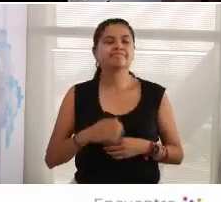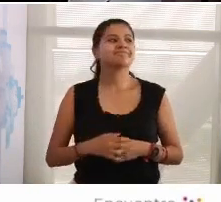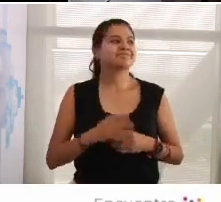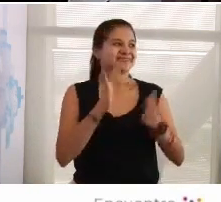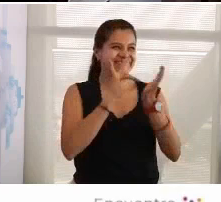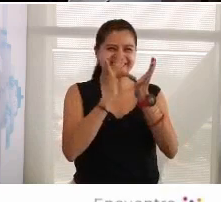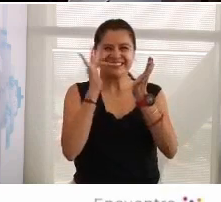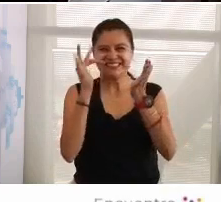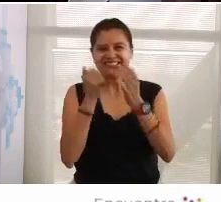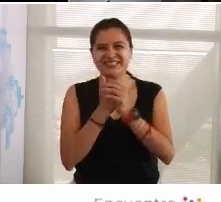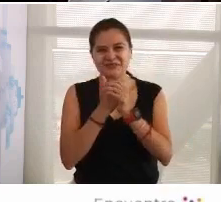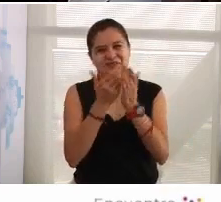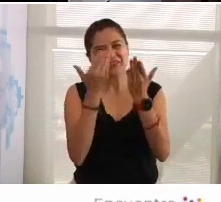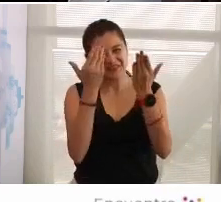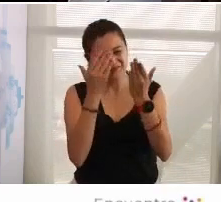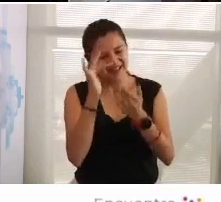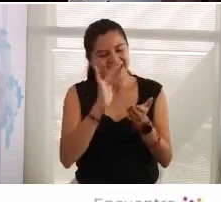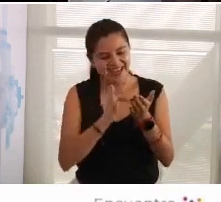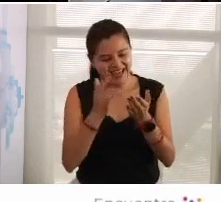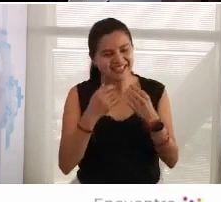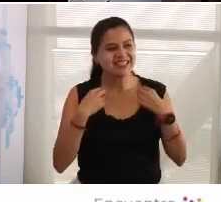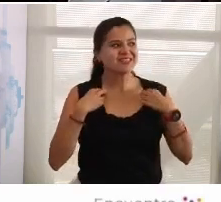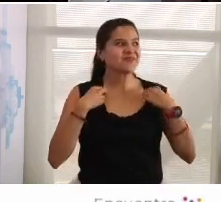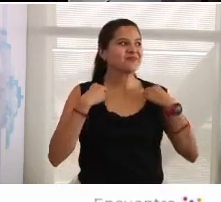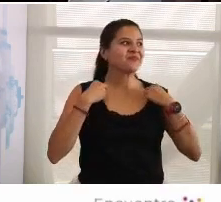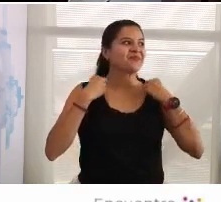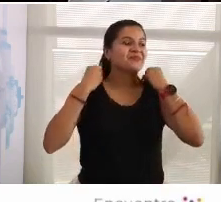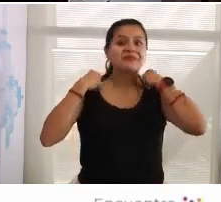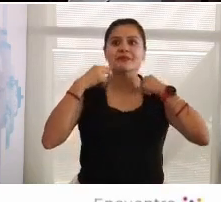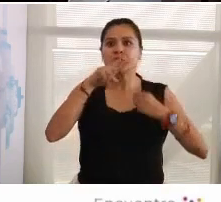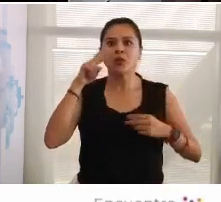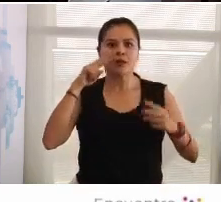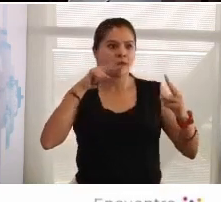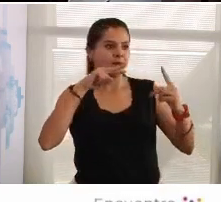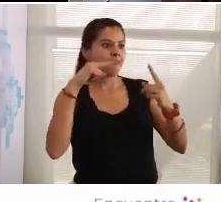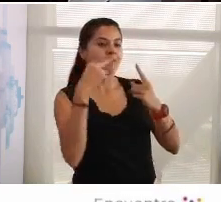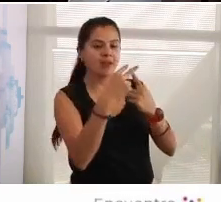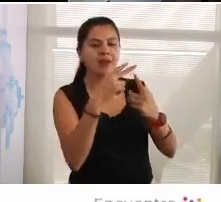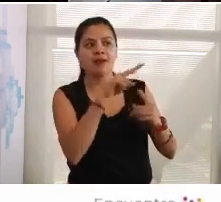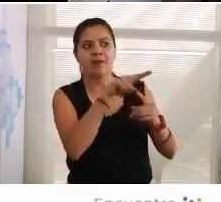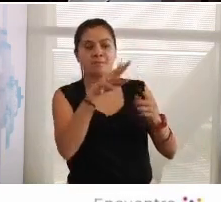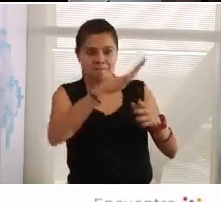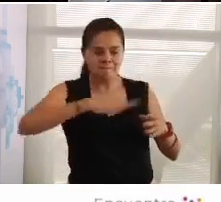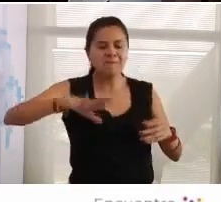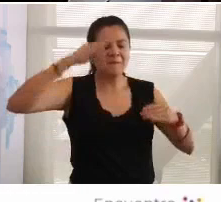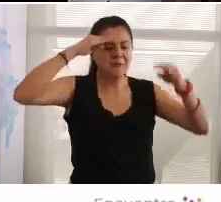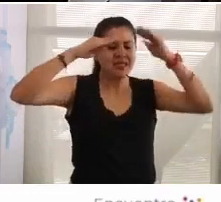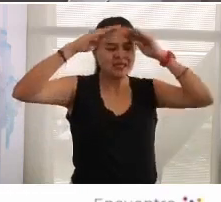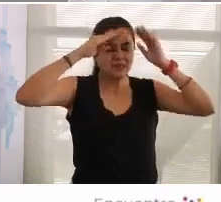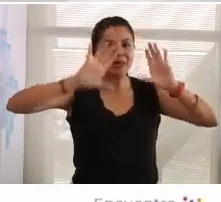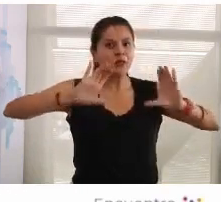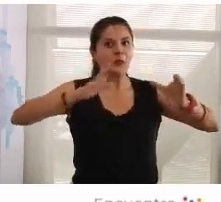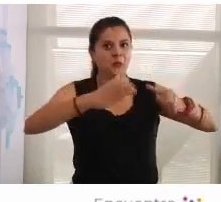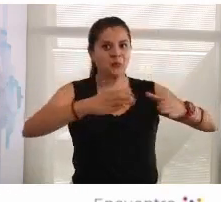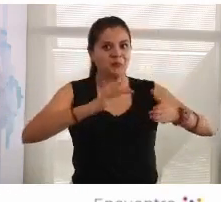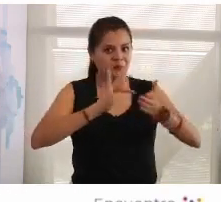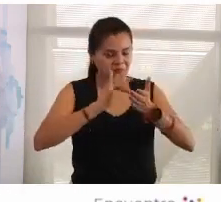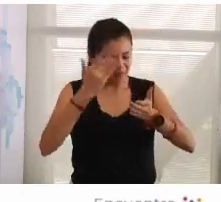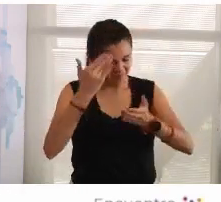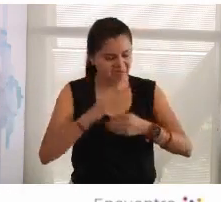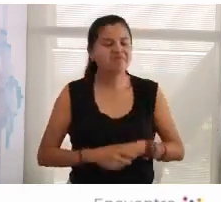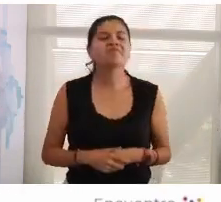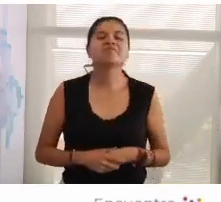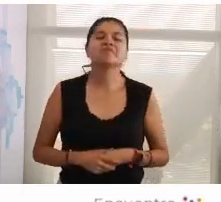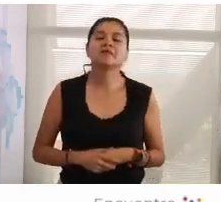Gracias. Muy amable, eso es pensamiento colectivo, gracias. Gracias, Luisa. Se agradece. Bueno, Ricardo,